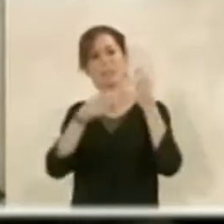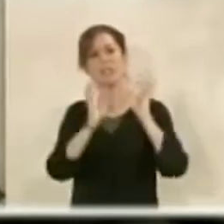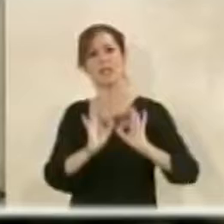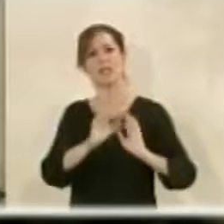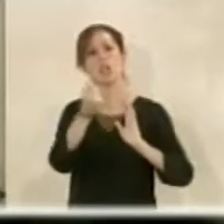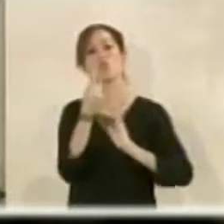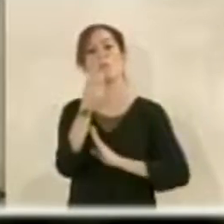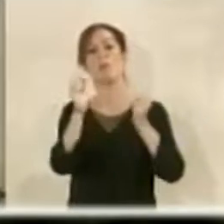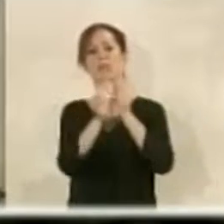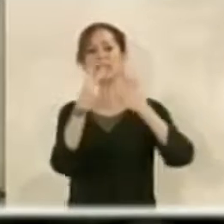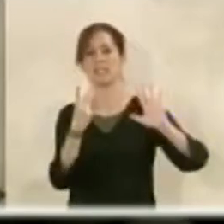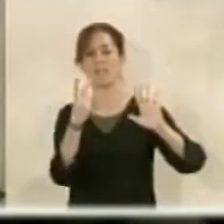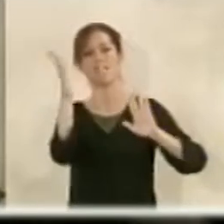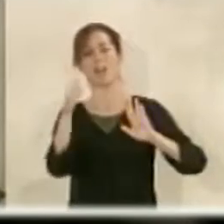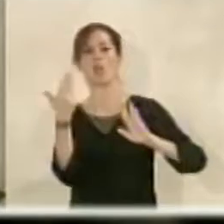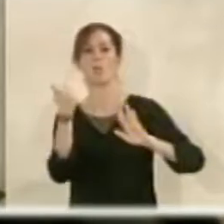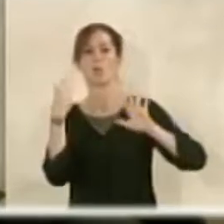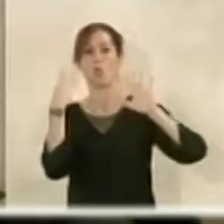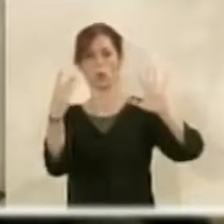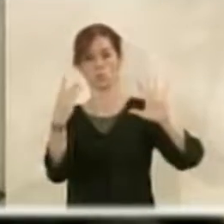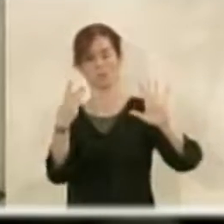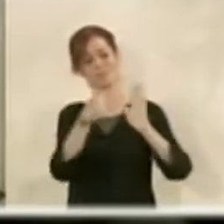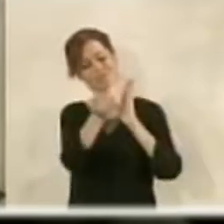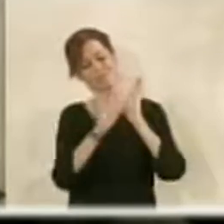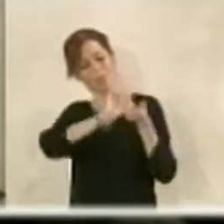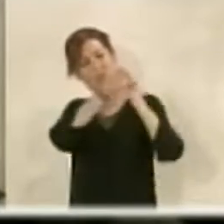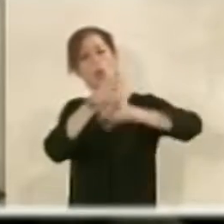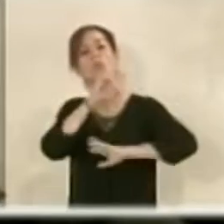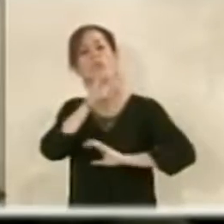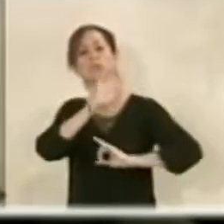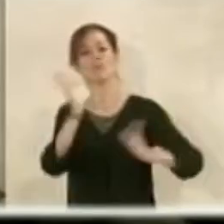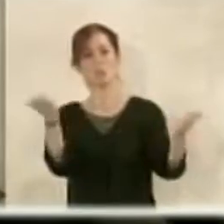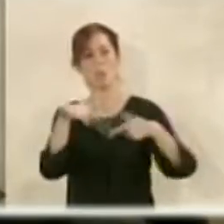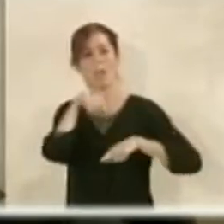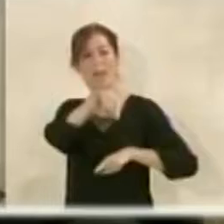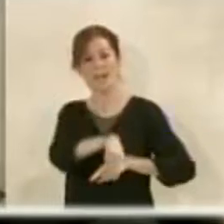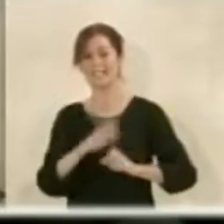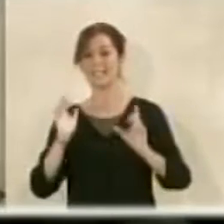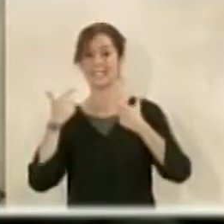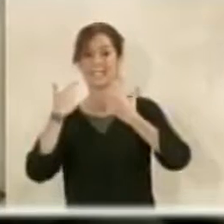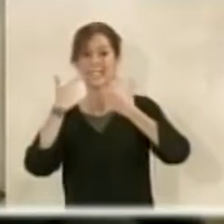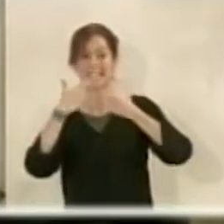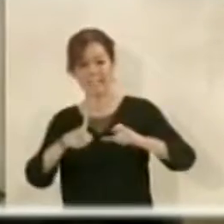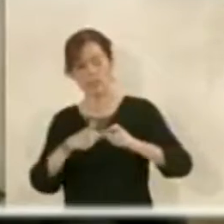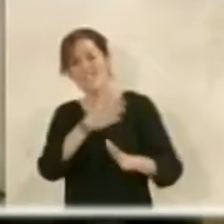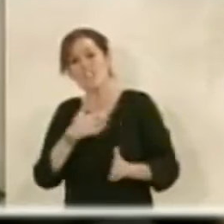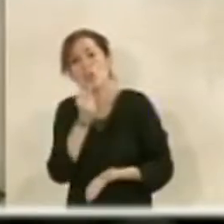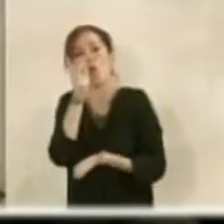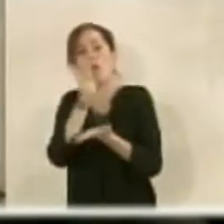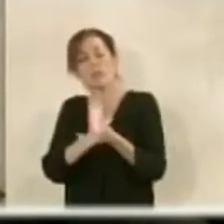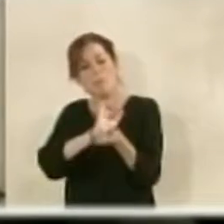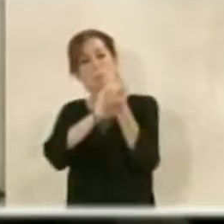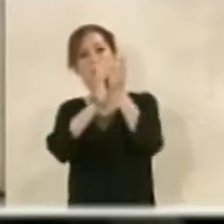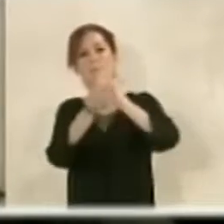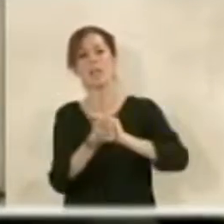la número 26-2008. Y no contentos con esa modificación puntual, este sector ya sufrió otra modificación